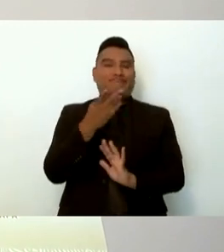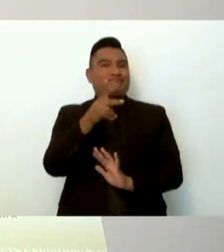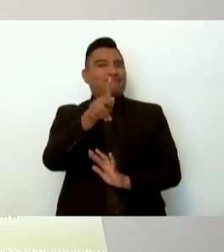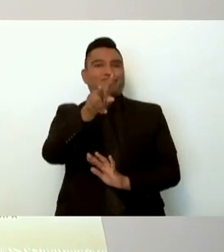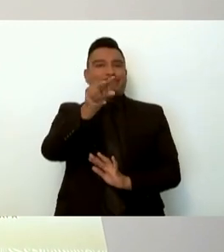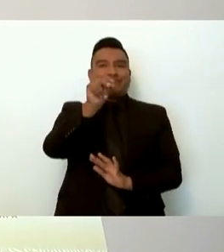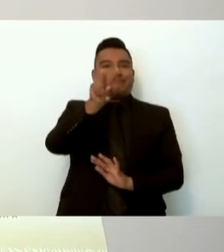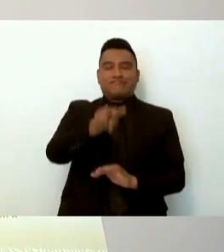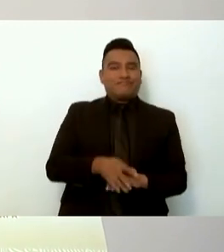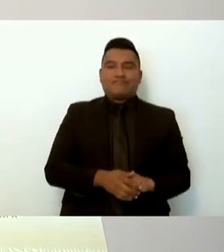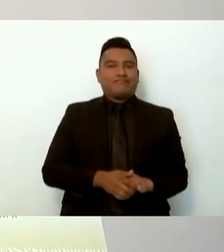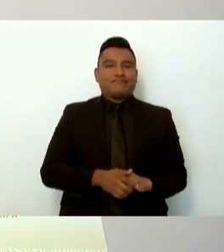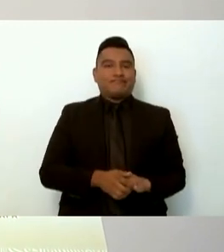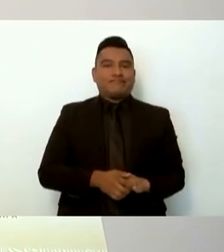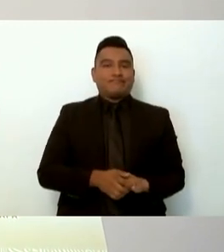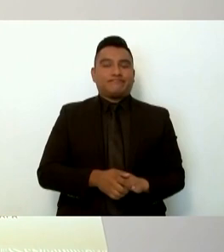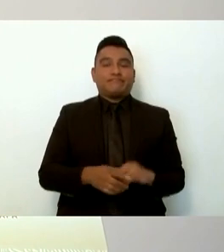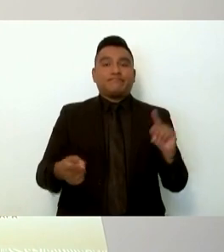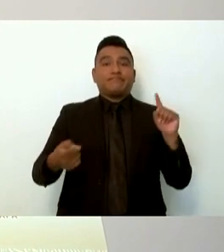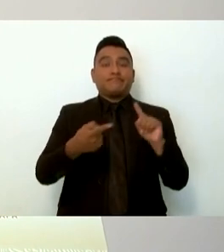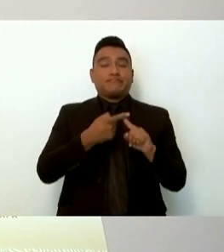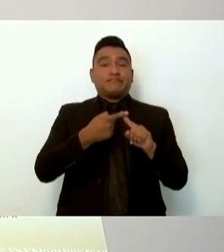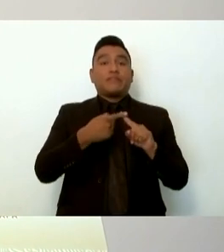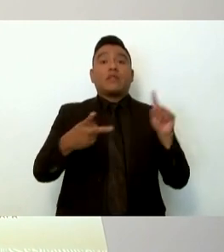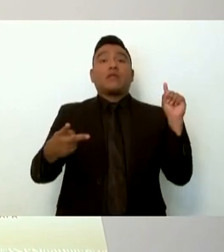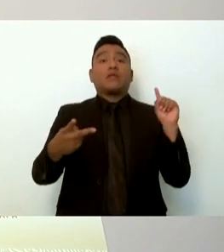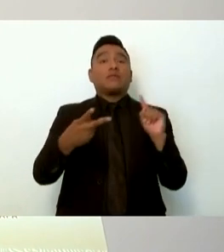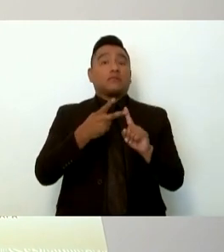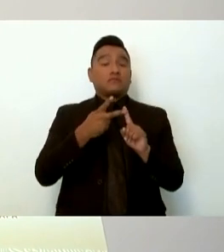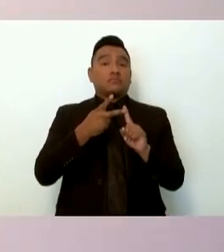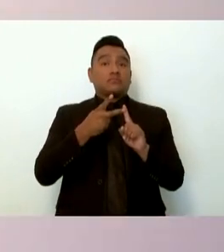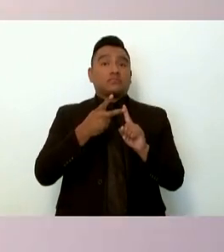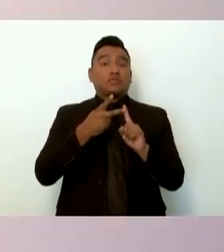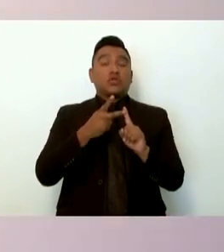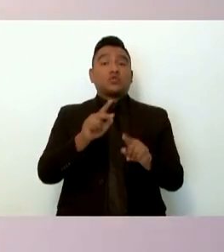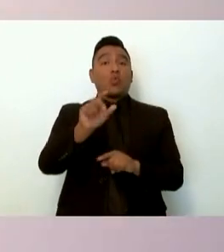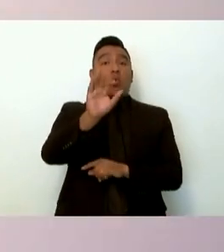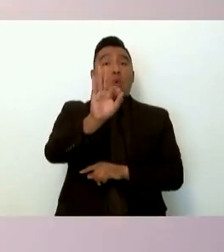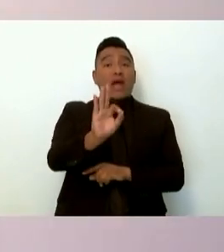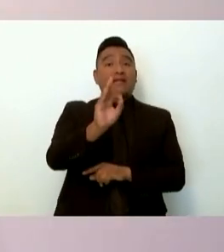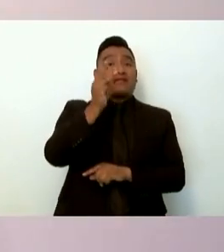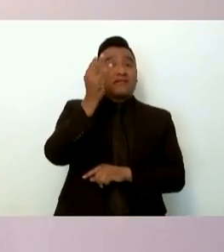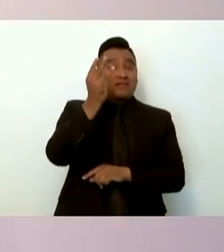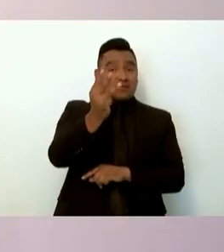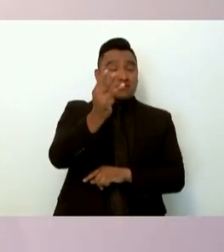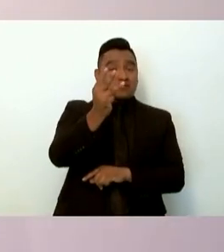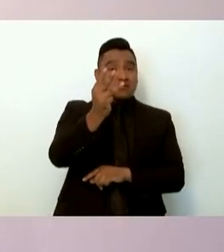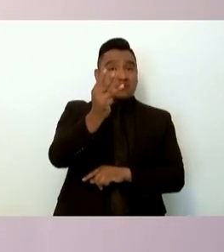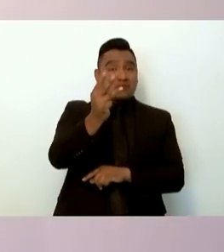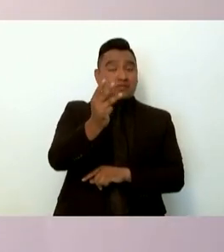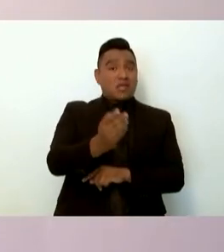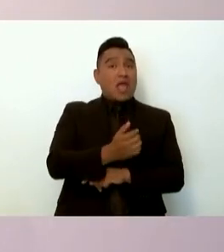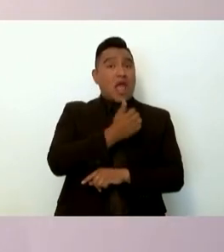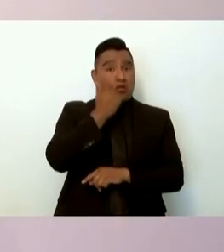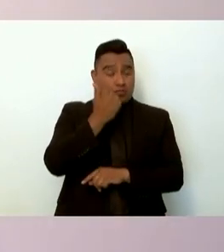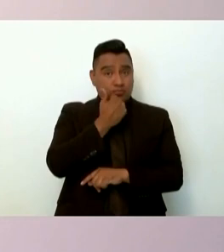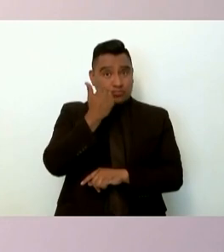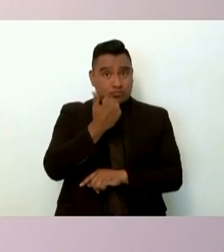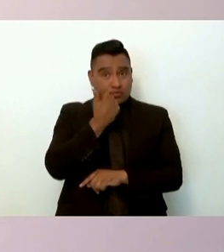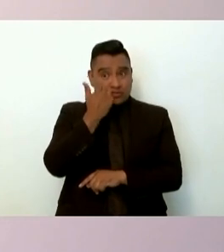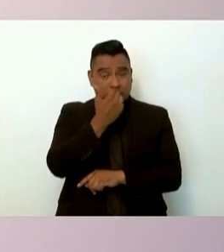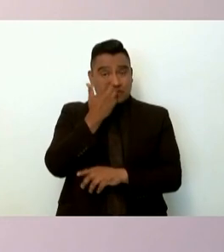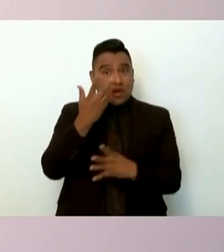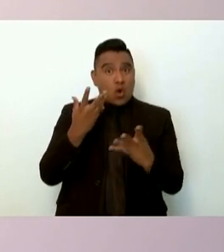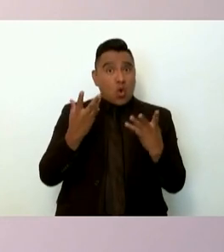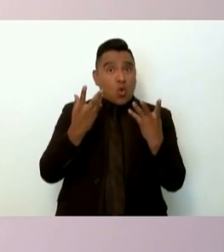No existe también evidencia que los 43 estudiantes estuvieron juntos después